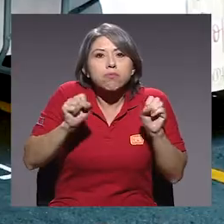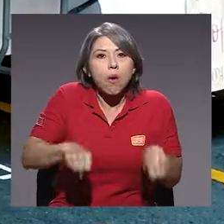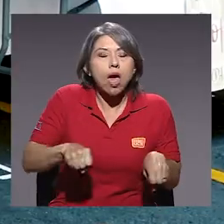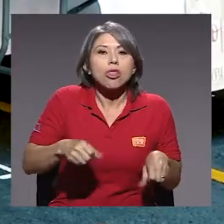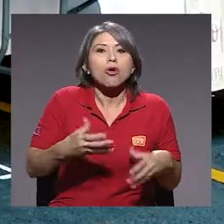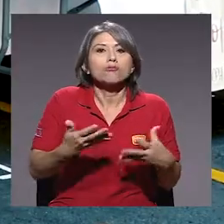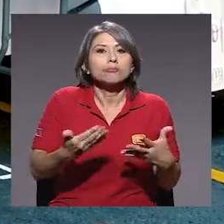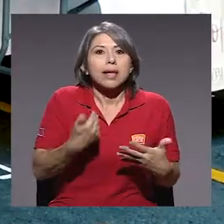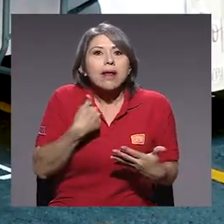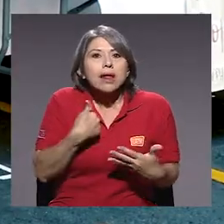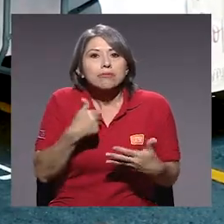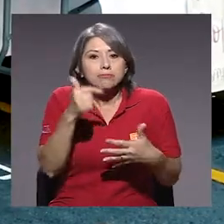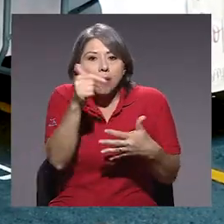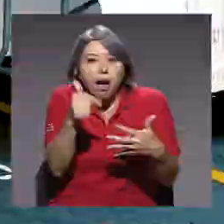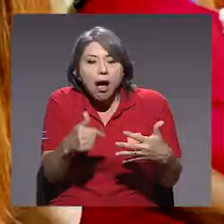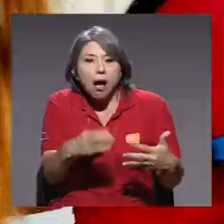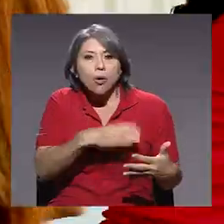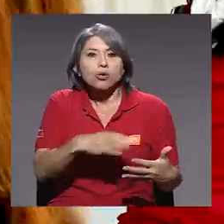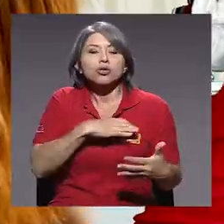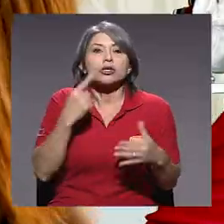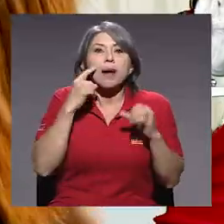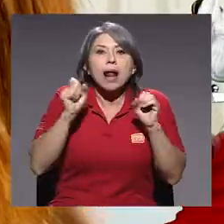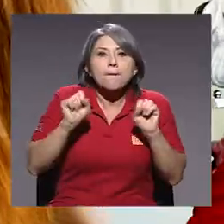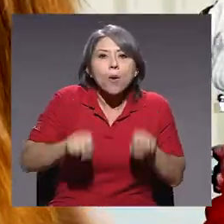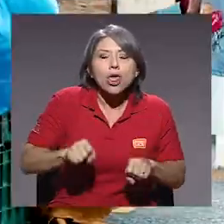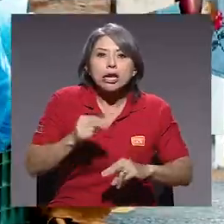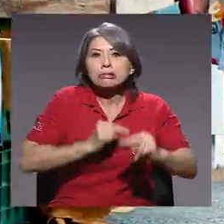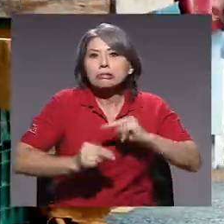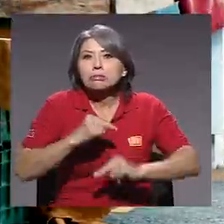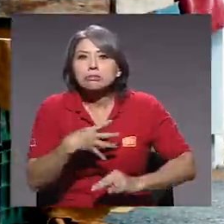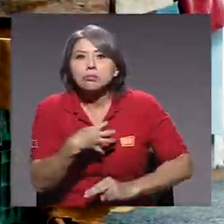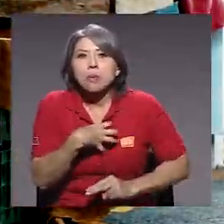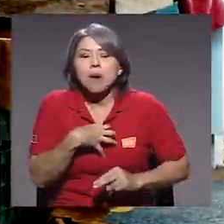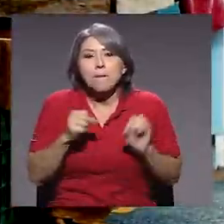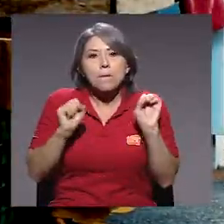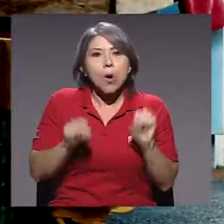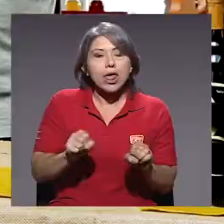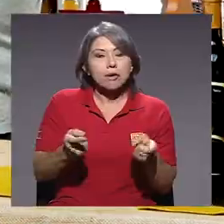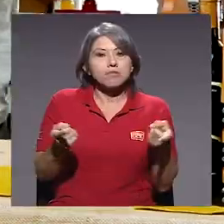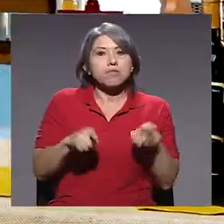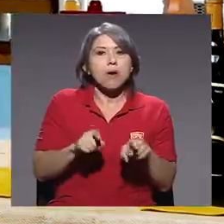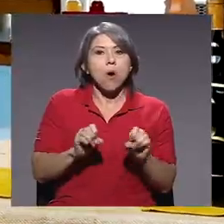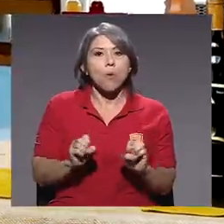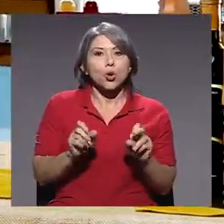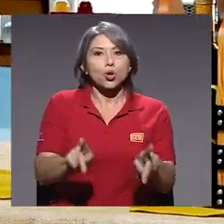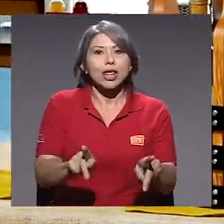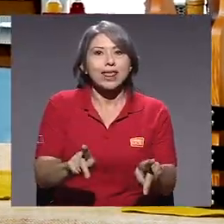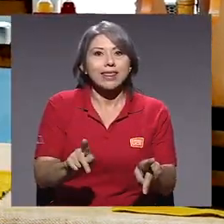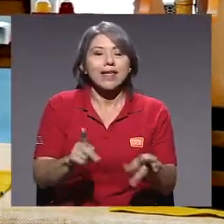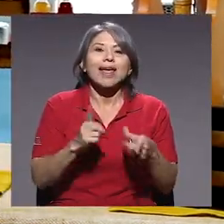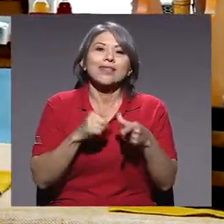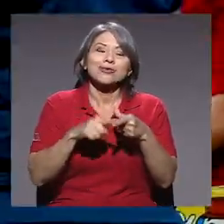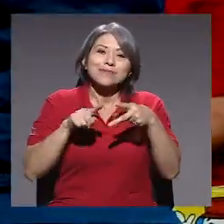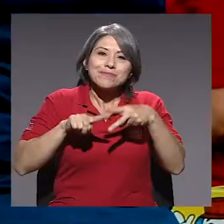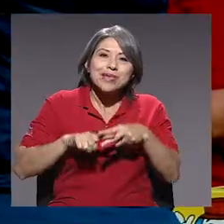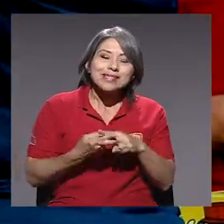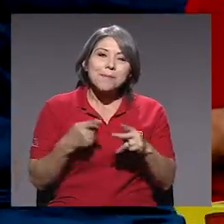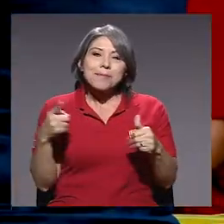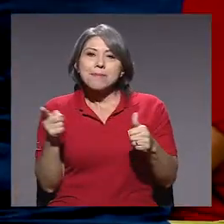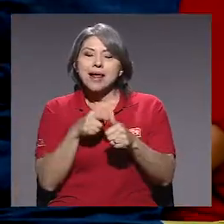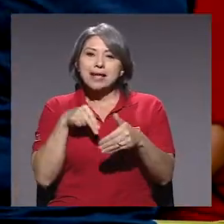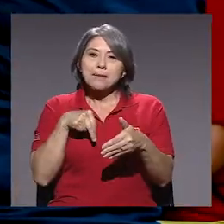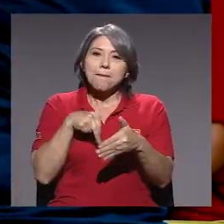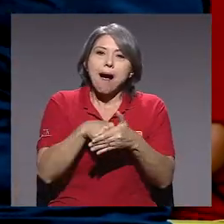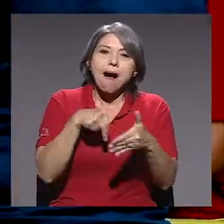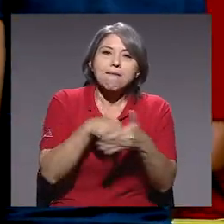puedo conseguir las condiciones necesarias para poder explotar esta oportunidad. Y ahí vienen las primeras barreras que